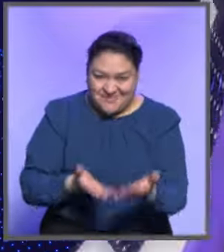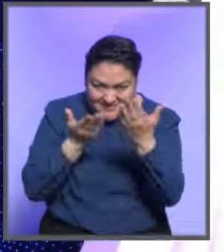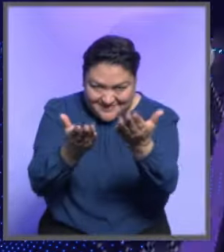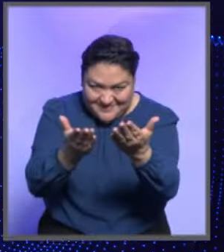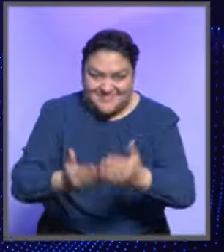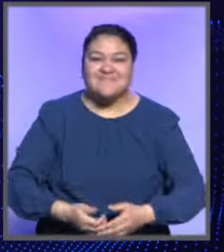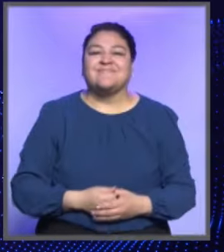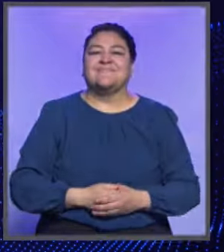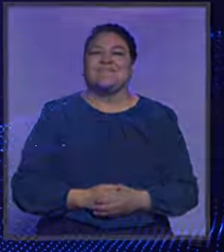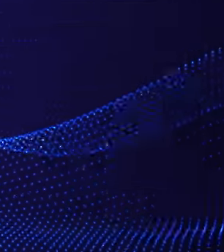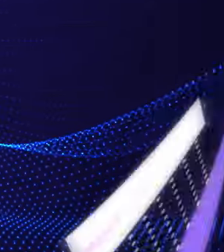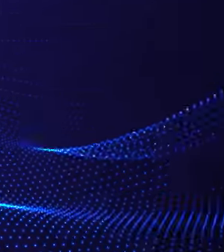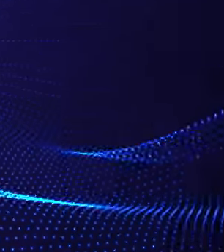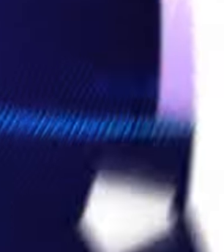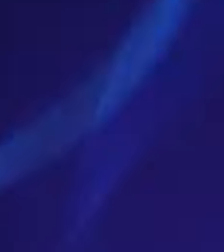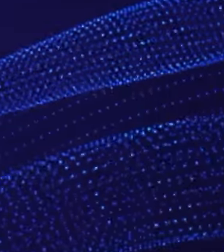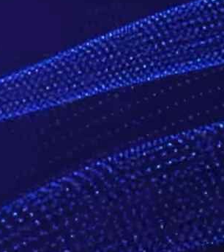Federación. Tu Tribunal.